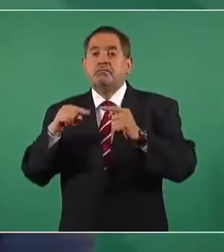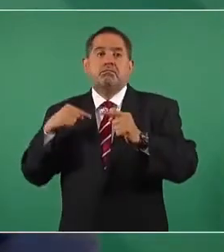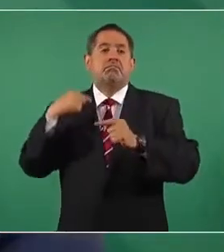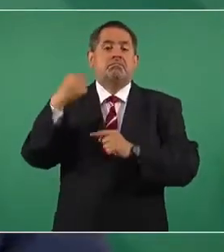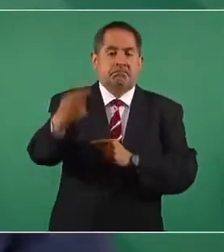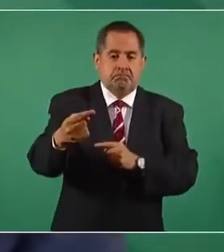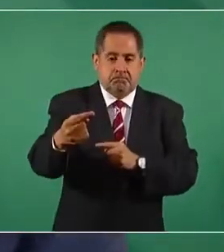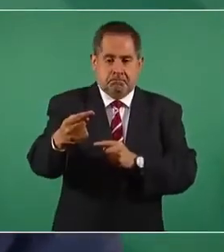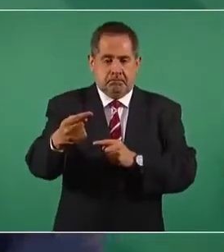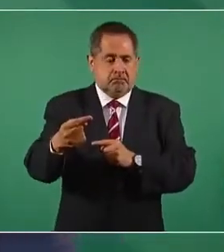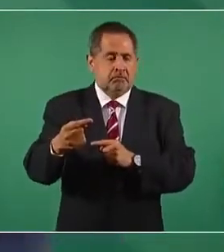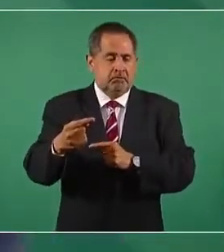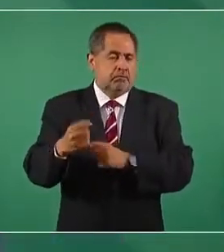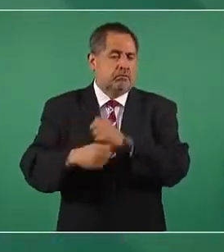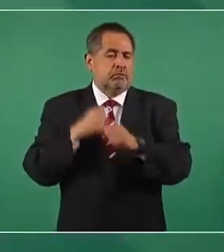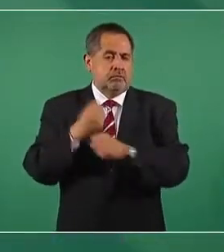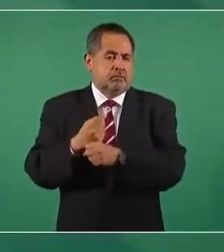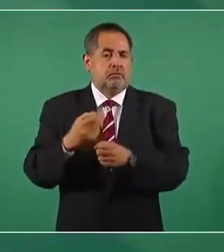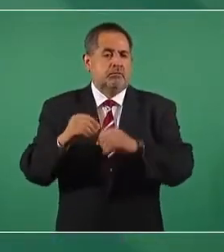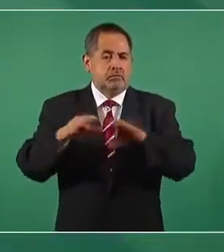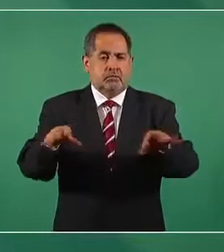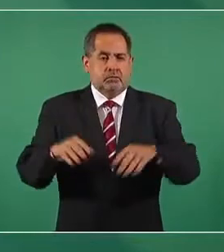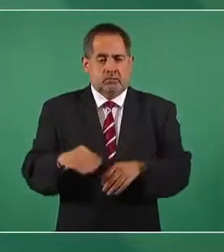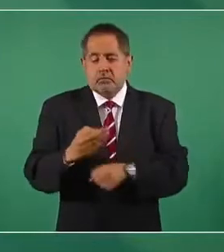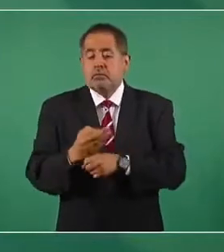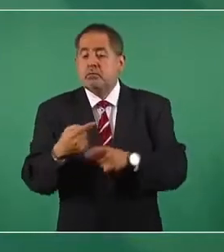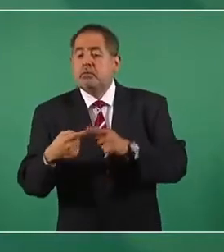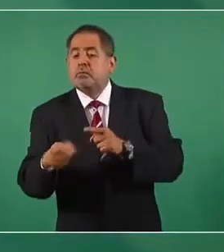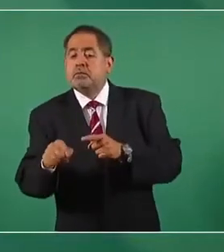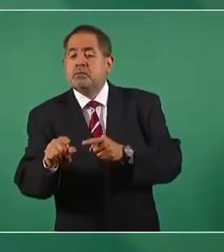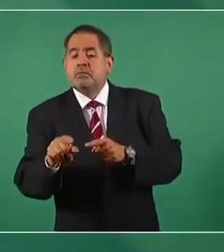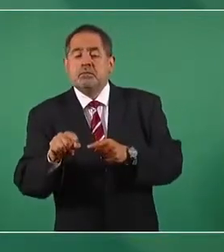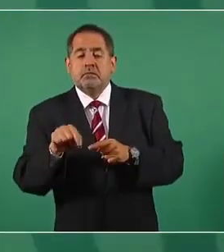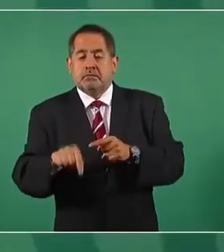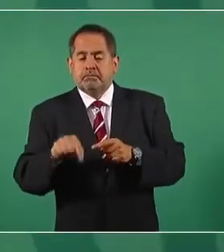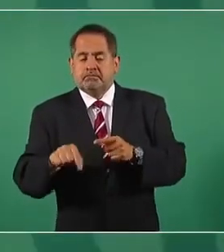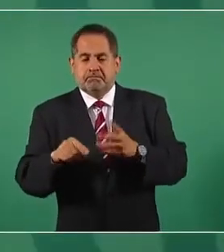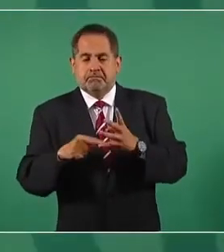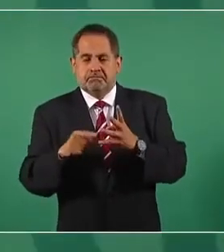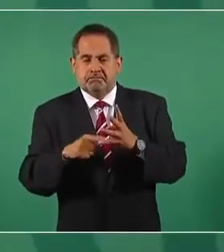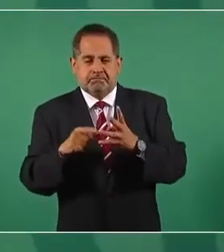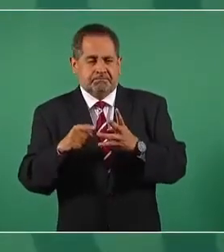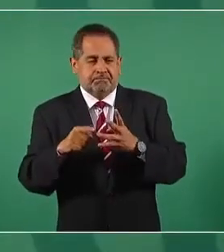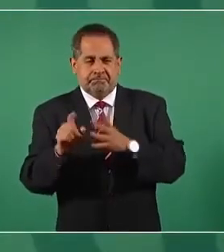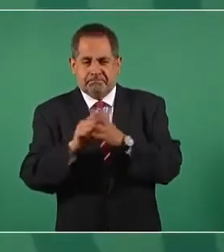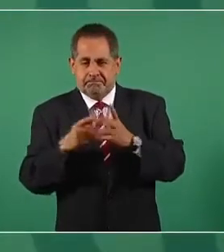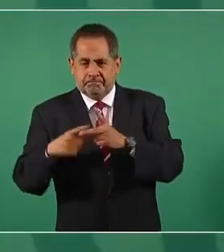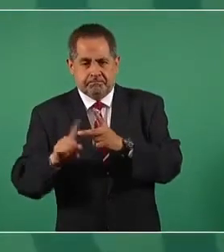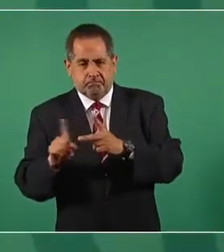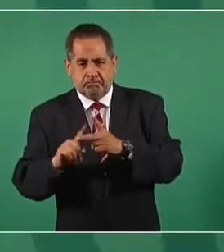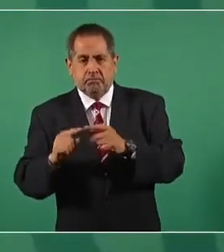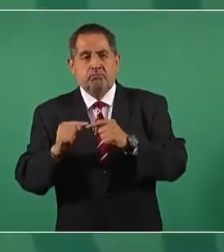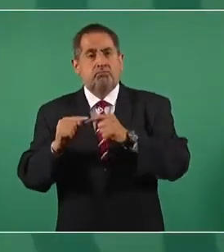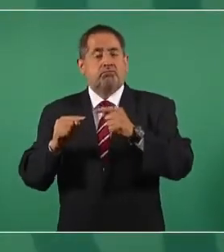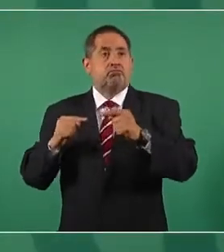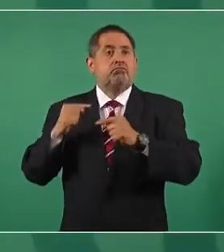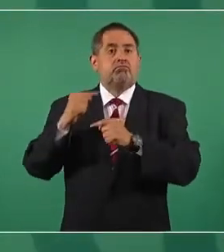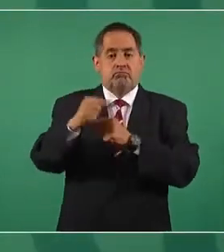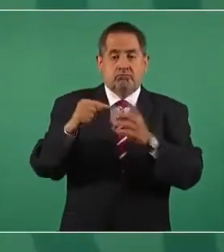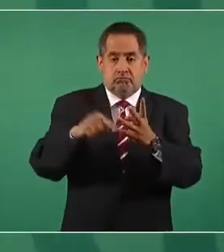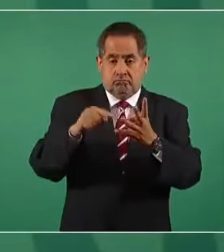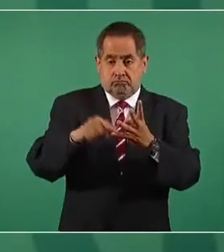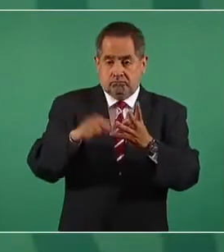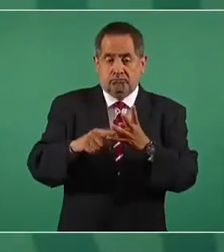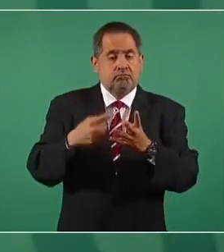terminando este, que va a comenzar a finales de mes, ya vamos a tener